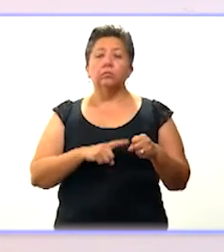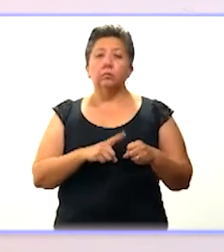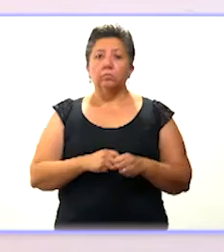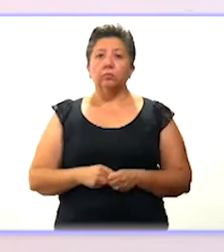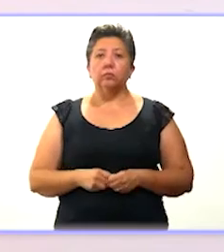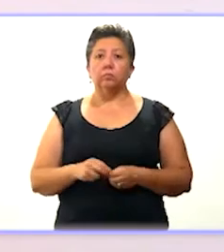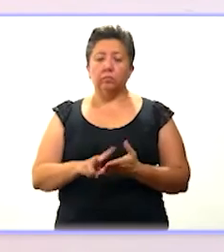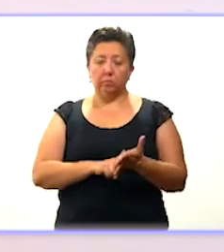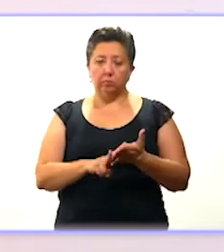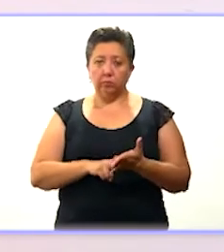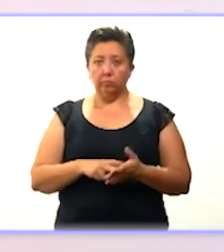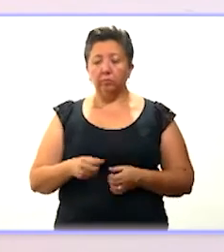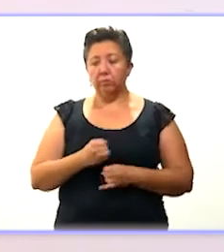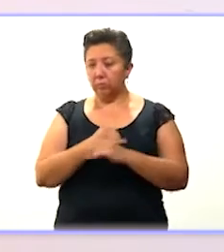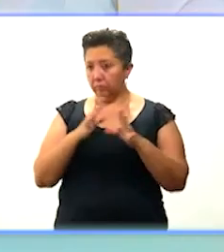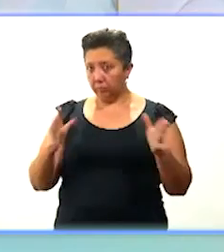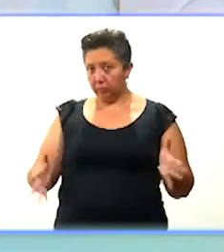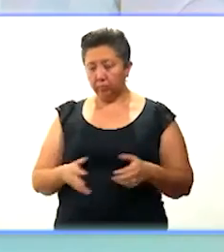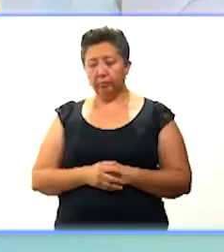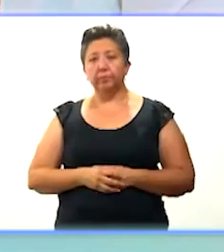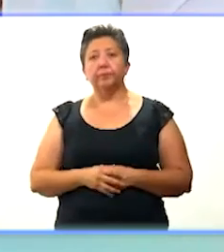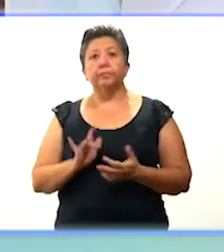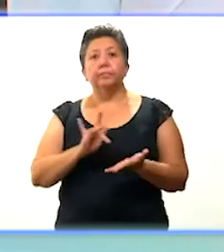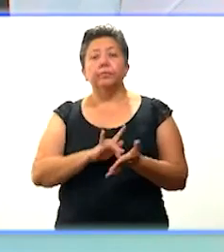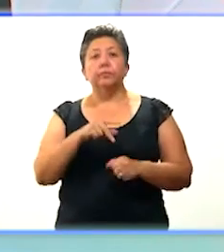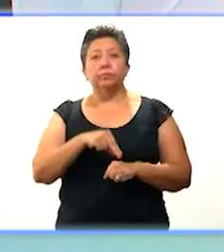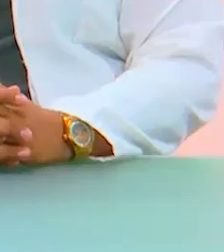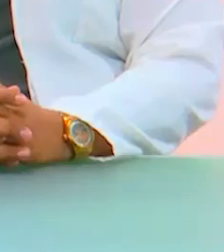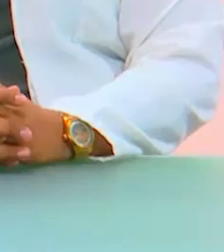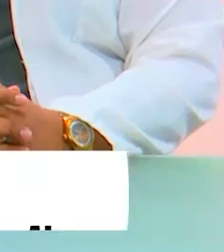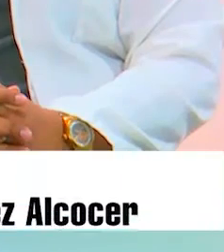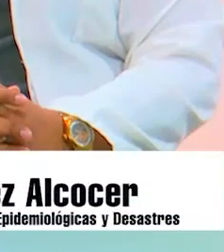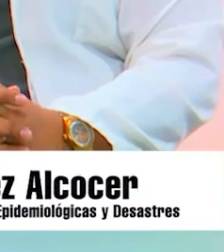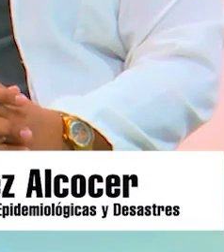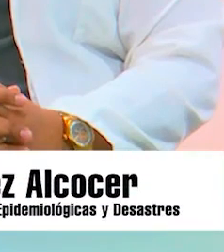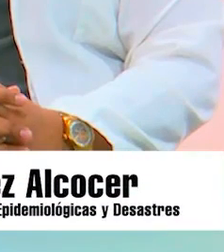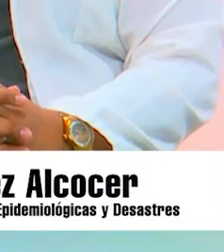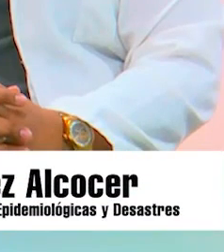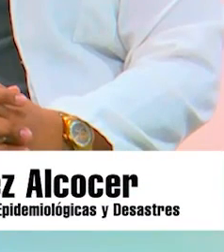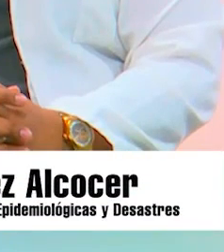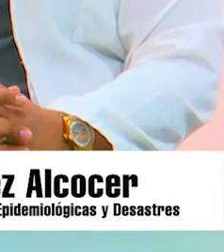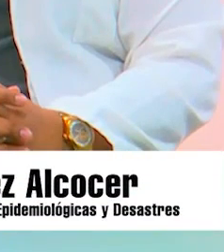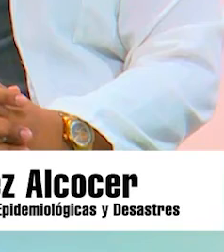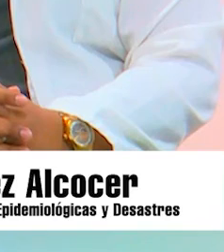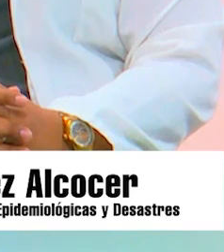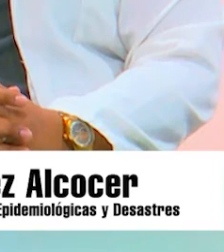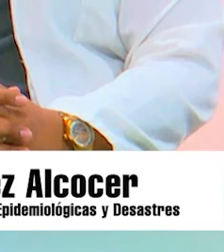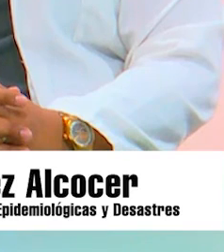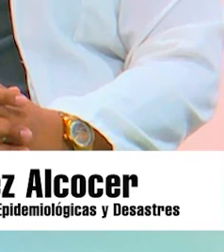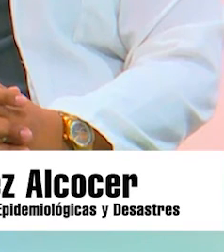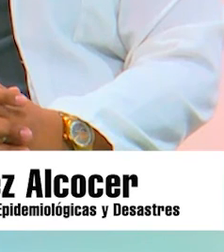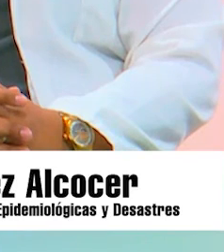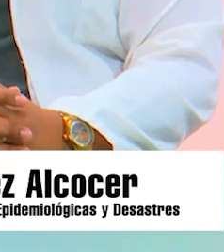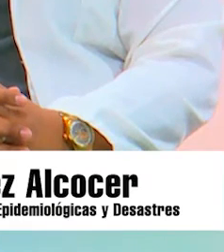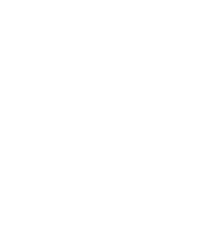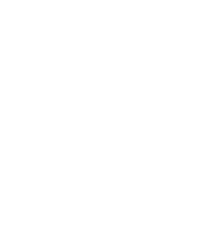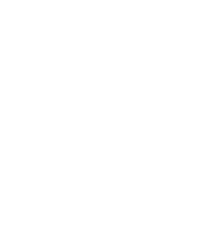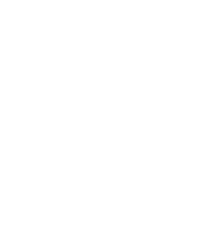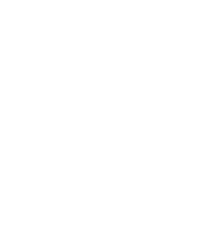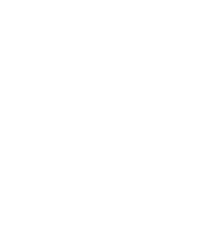marcan color verde. Hasta aquí el reporte de la secundaria. Gracias, doctor. Estaremos actualizando esta información todos los días por este medio.